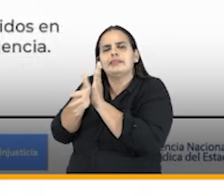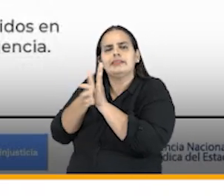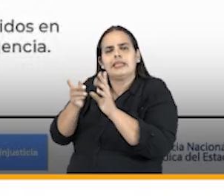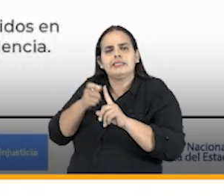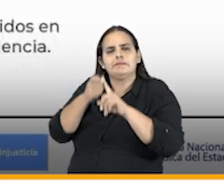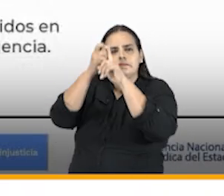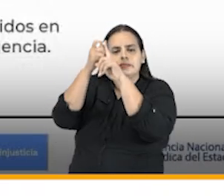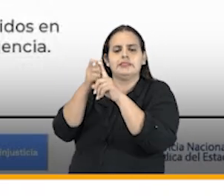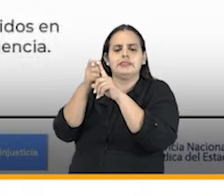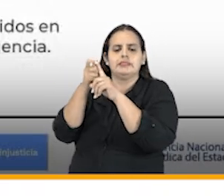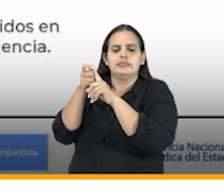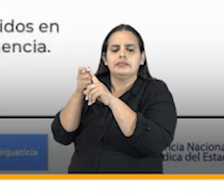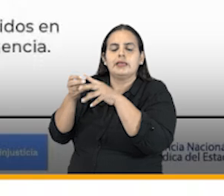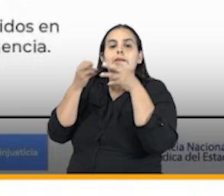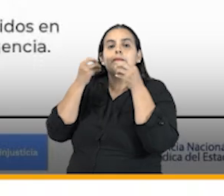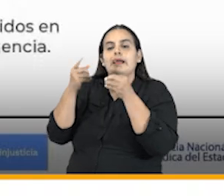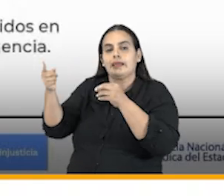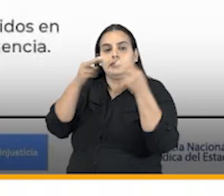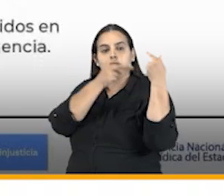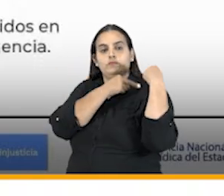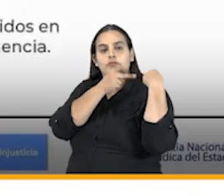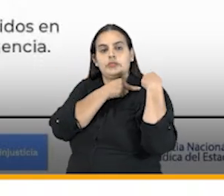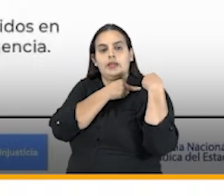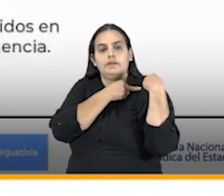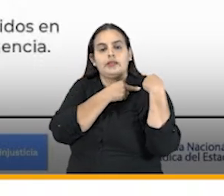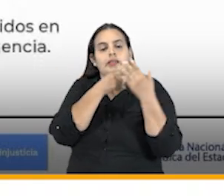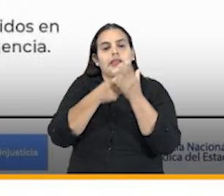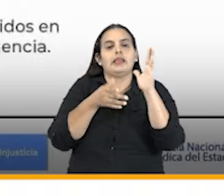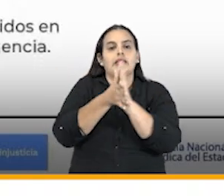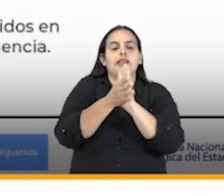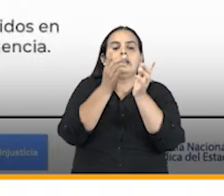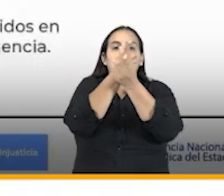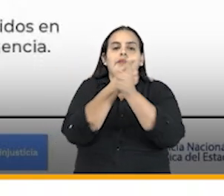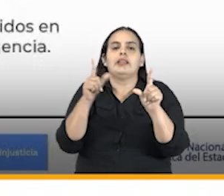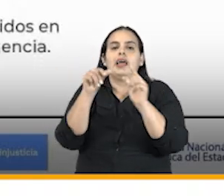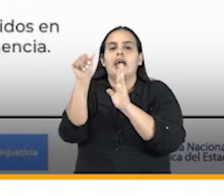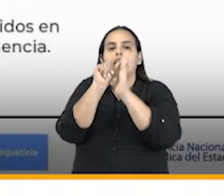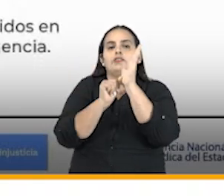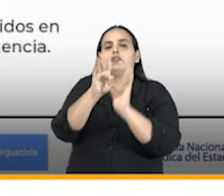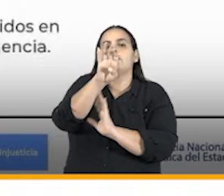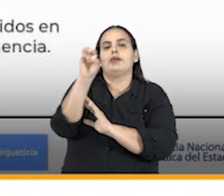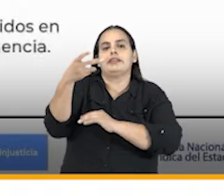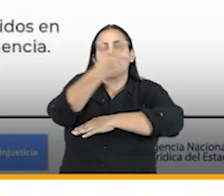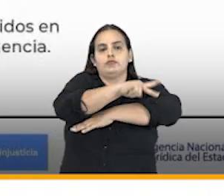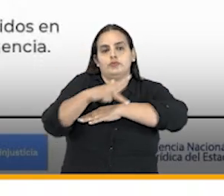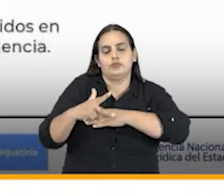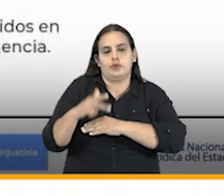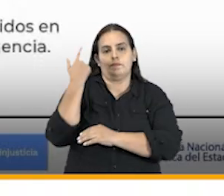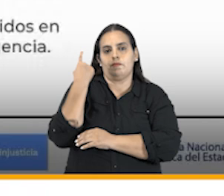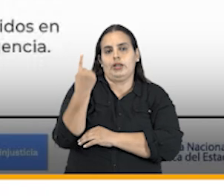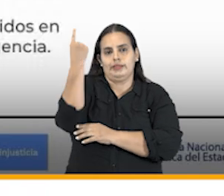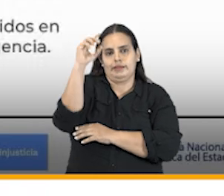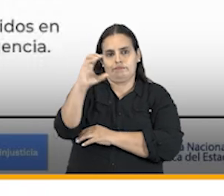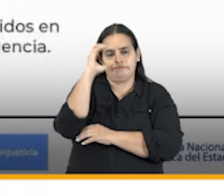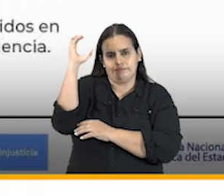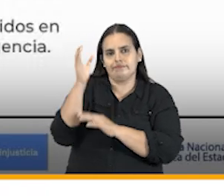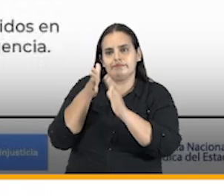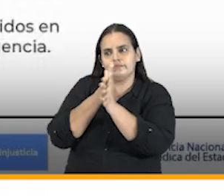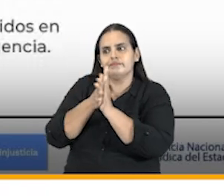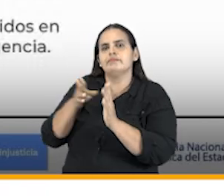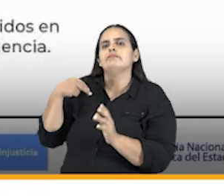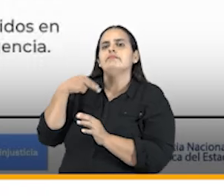específico de atribución de responsabilidad en la privación injusta de libertad en el marco del artículo 90 de la constitución política allí